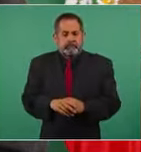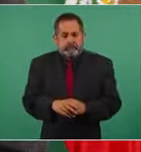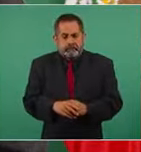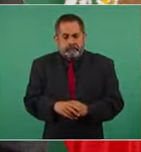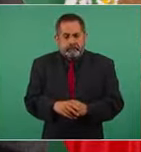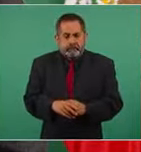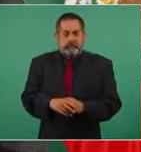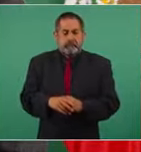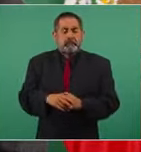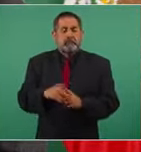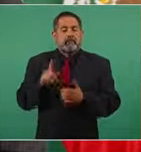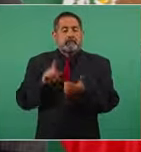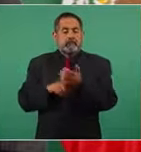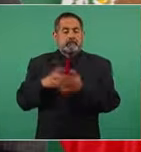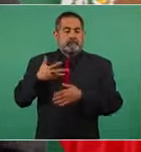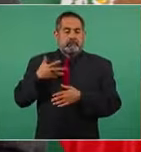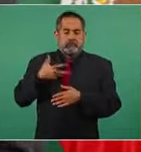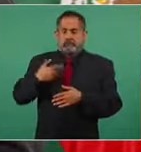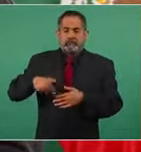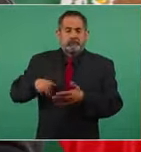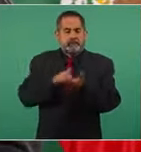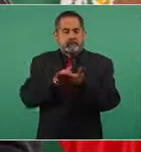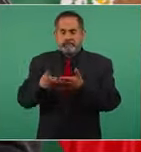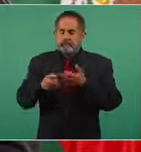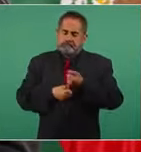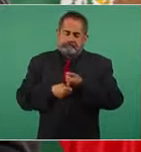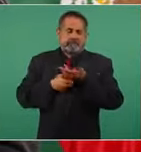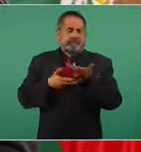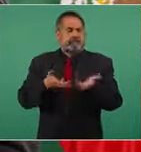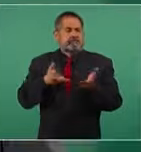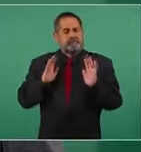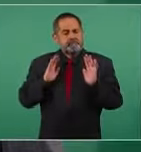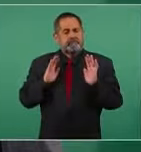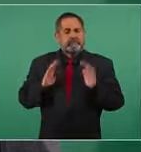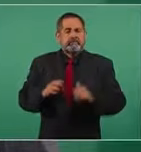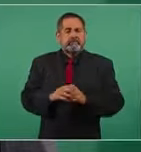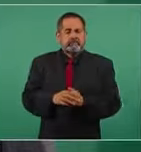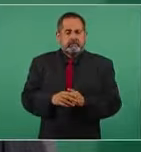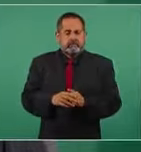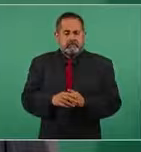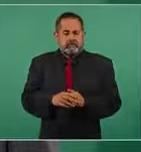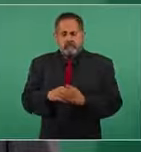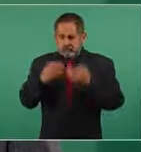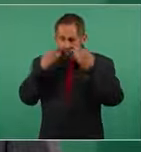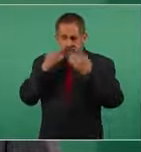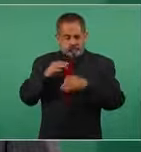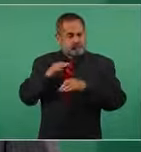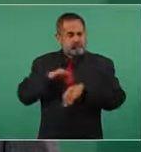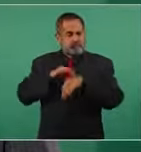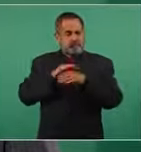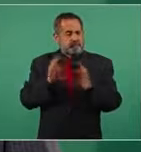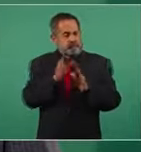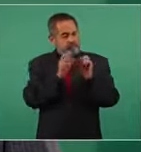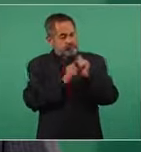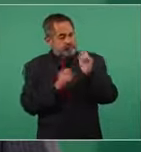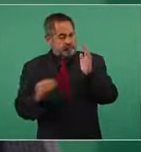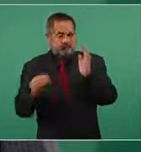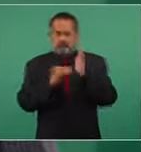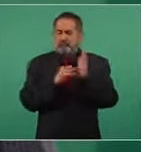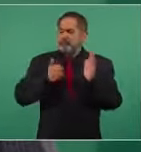el derecho que tenemos de manifestarnos es lo que consagra la constitución